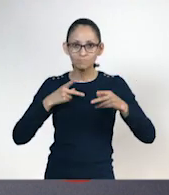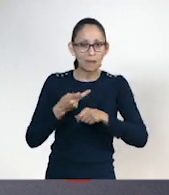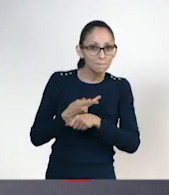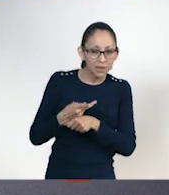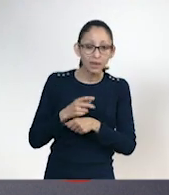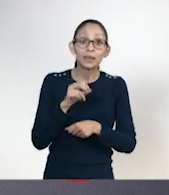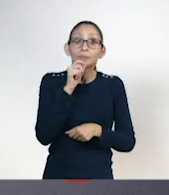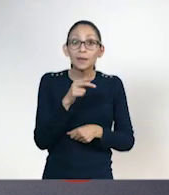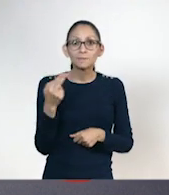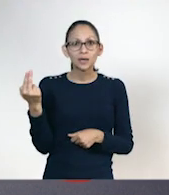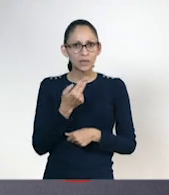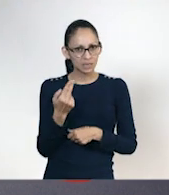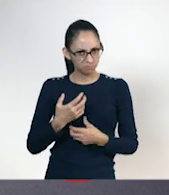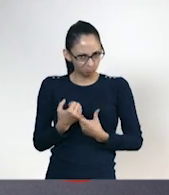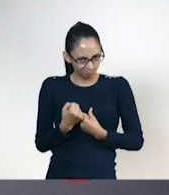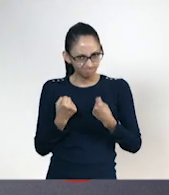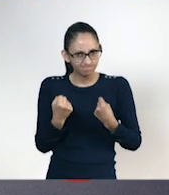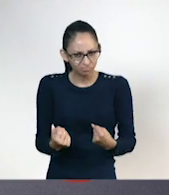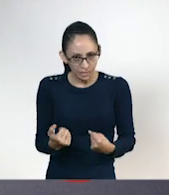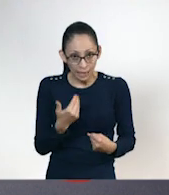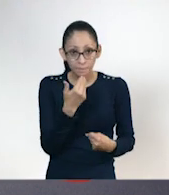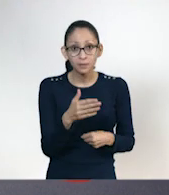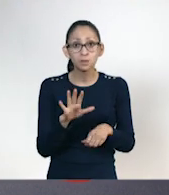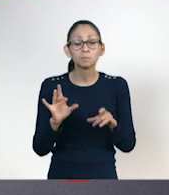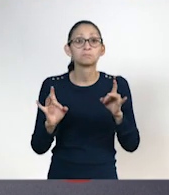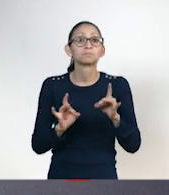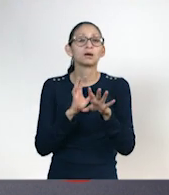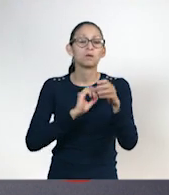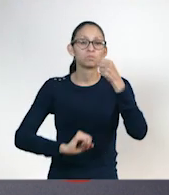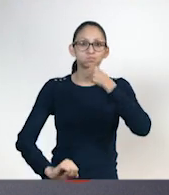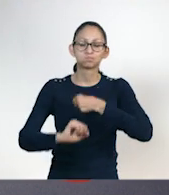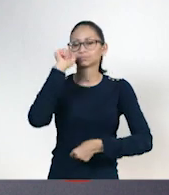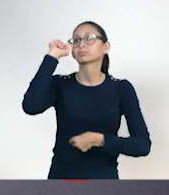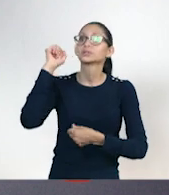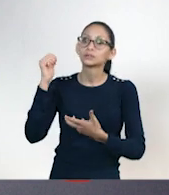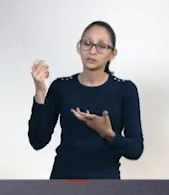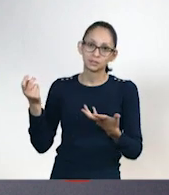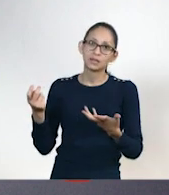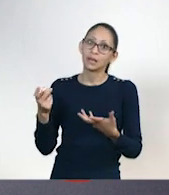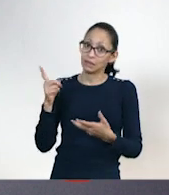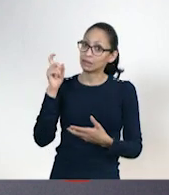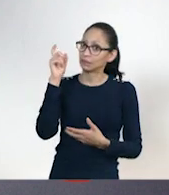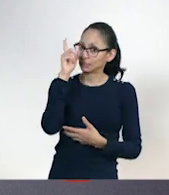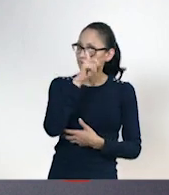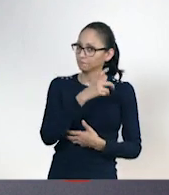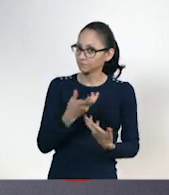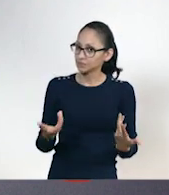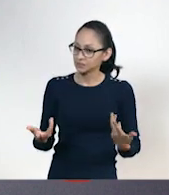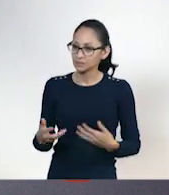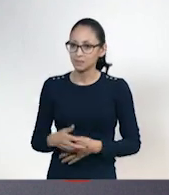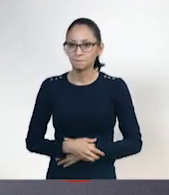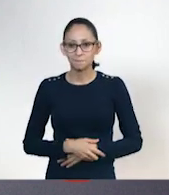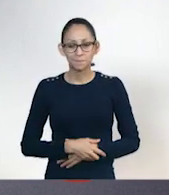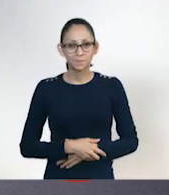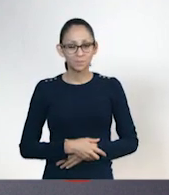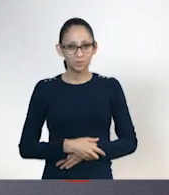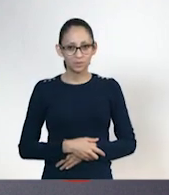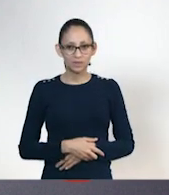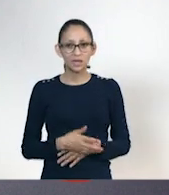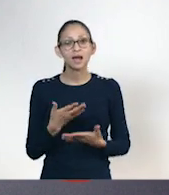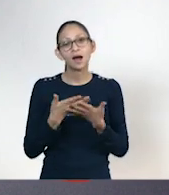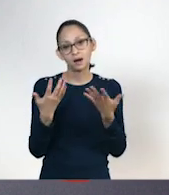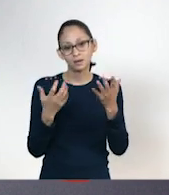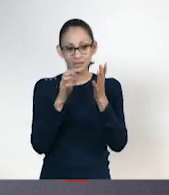de muchísima gallardía, porque un golpe es lo más fuerte. Bueno, vamos a dejar los